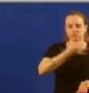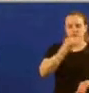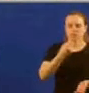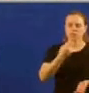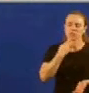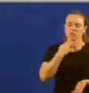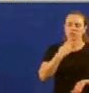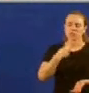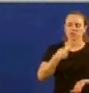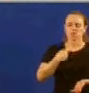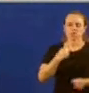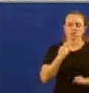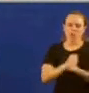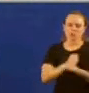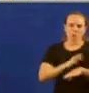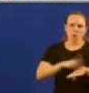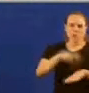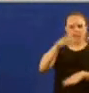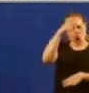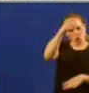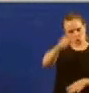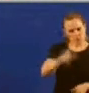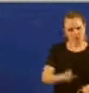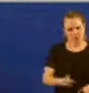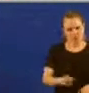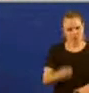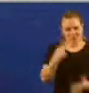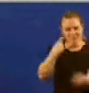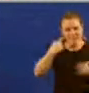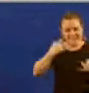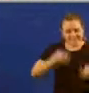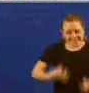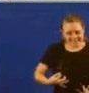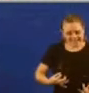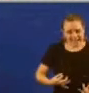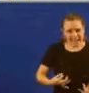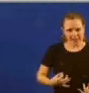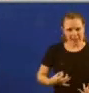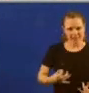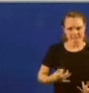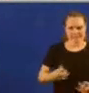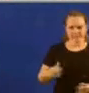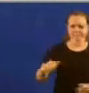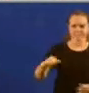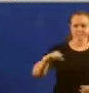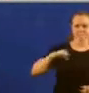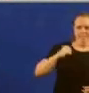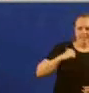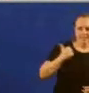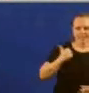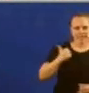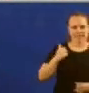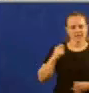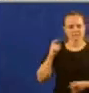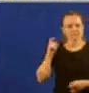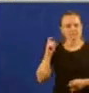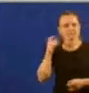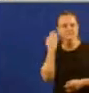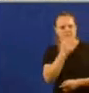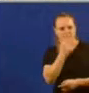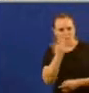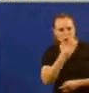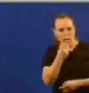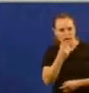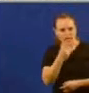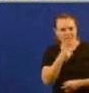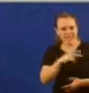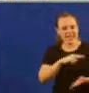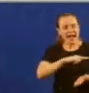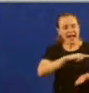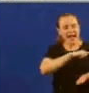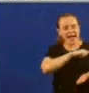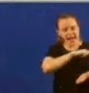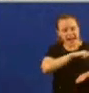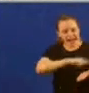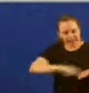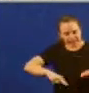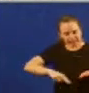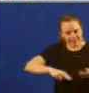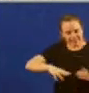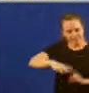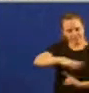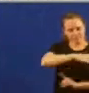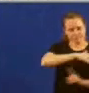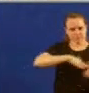atopamos a realidade de que a reorganización sanitaria ou escolar cebase na Galicia periférica de que as oportunidades